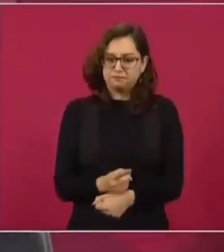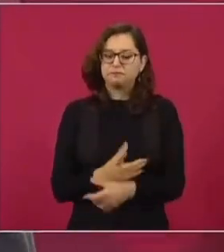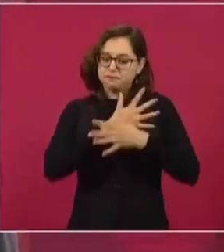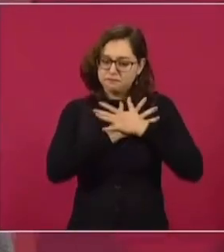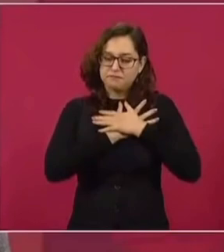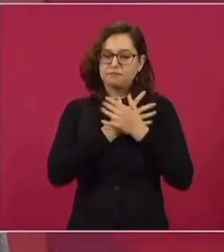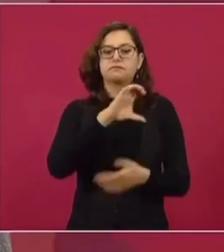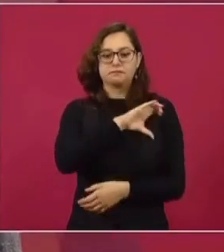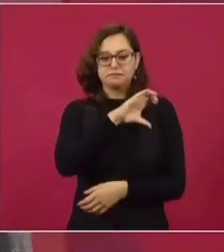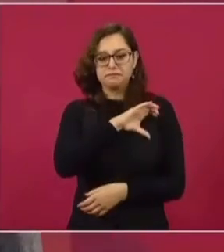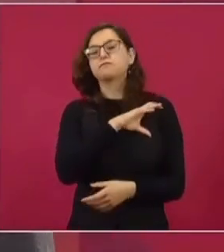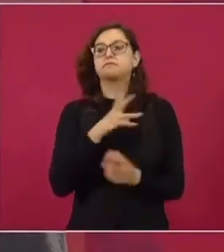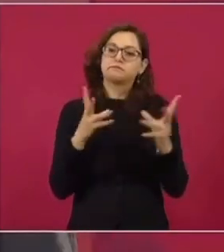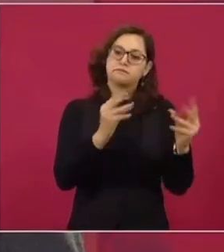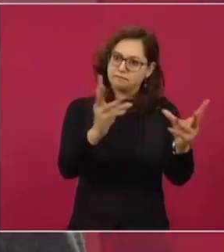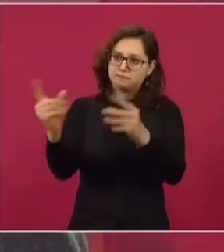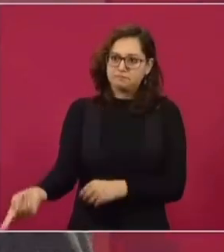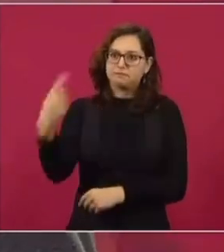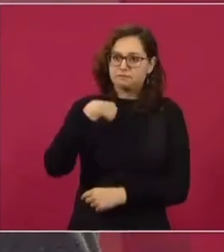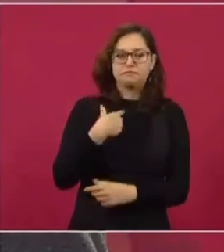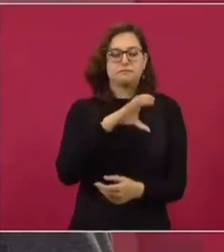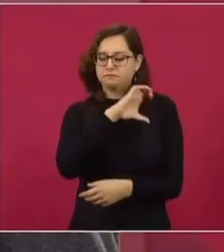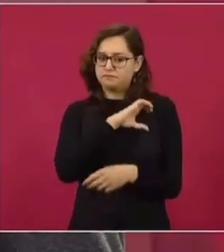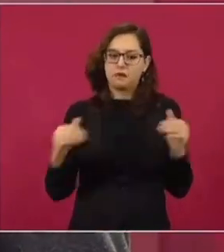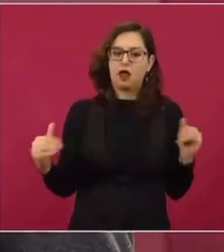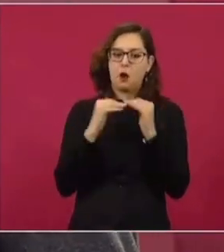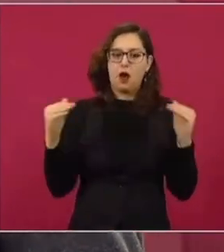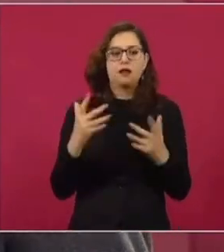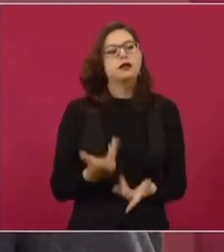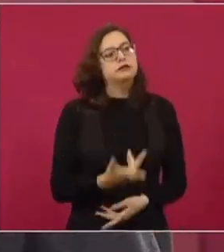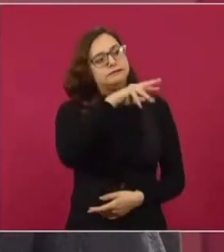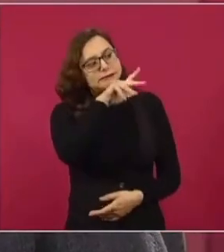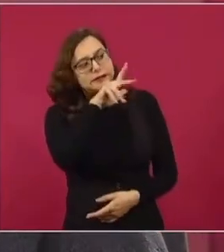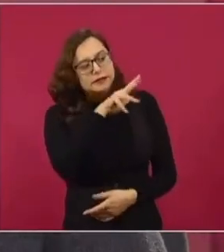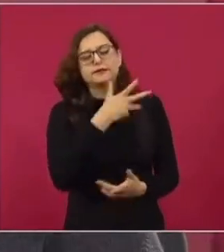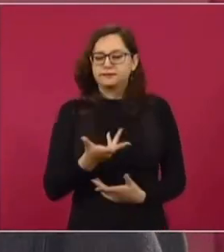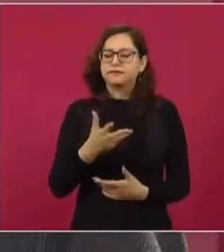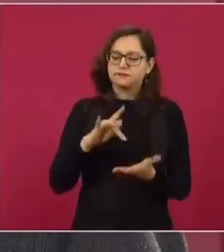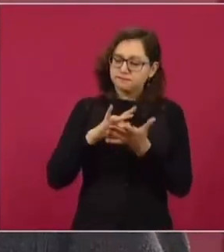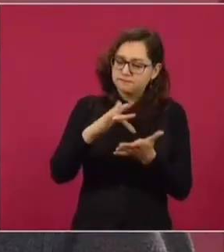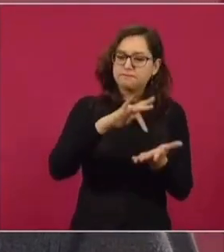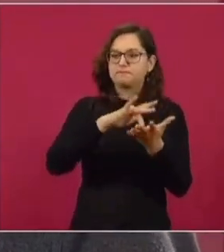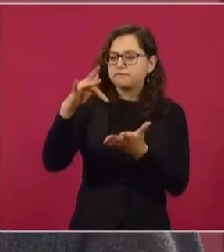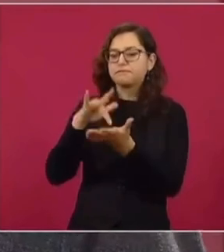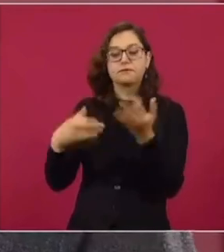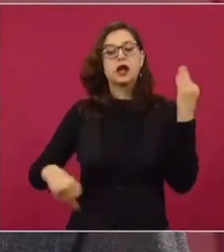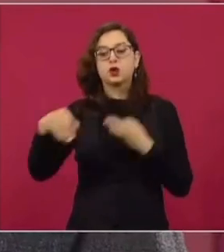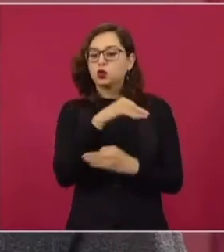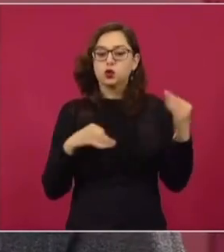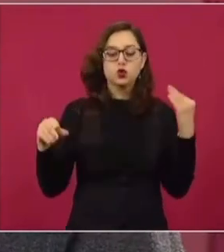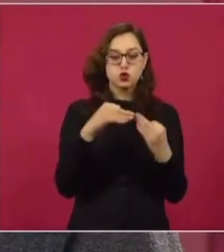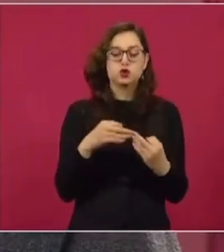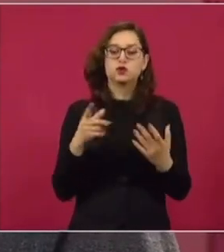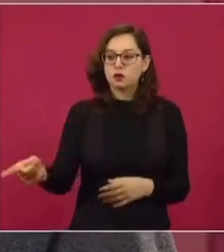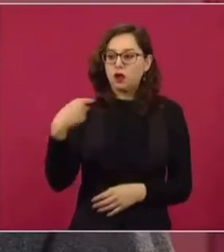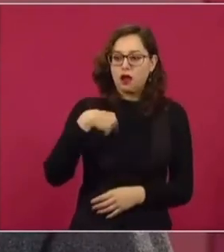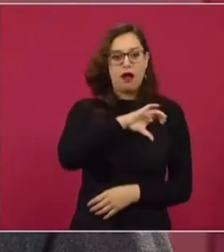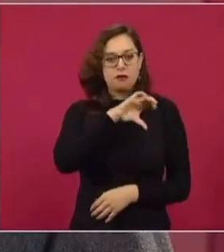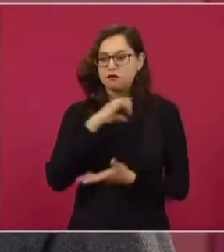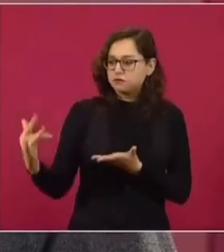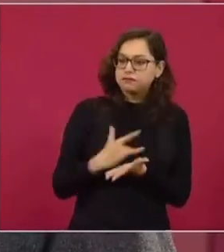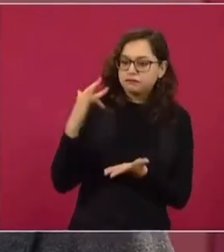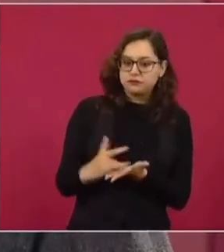me quiere y se preocupa por mi situación de salud. Agradecerles a todos por sus muestras de afecto, de